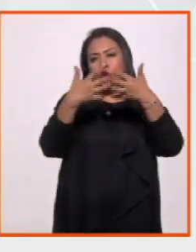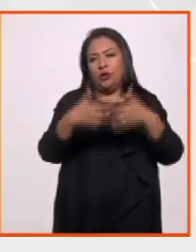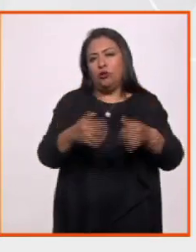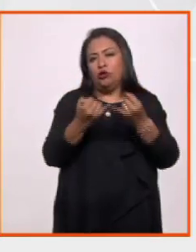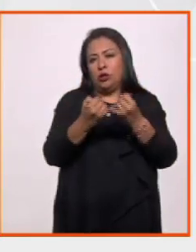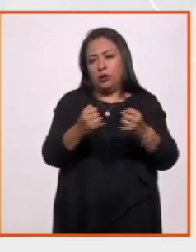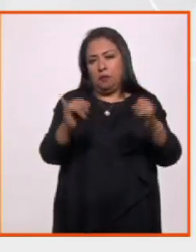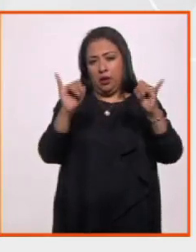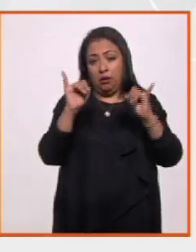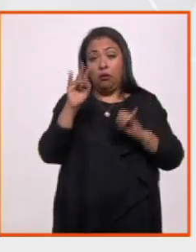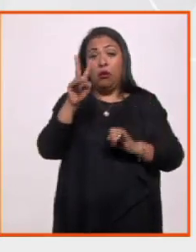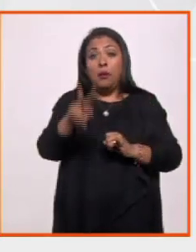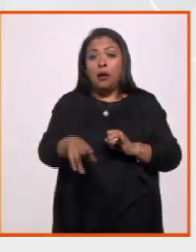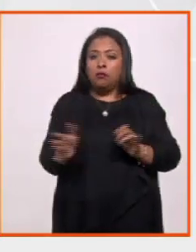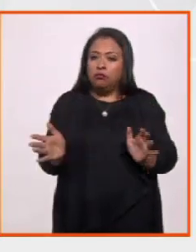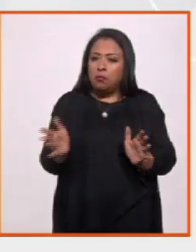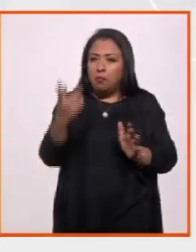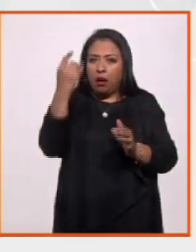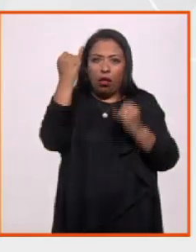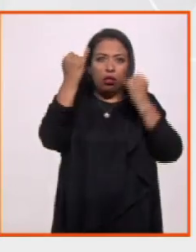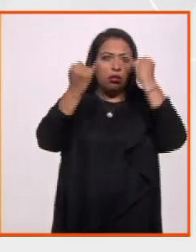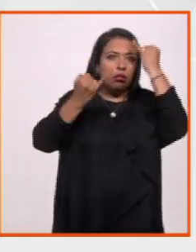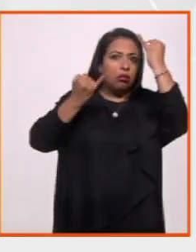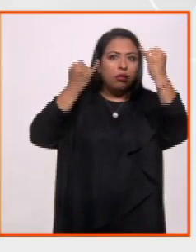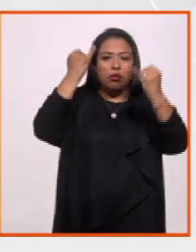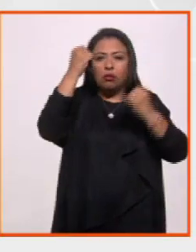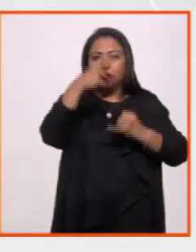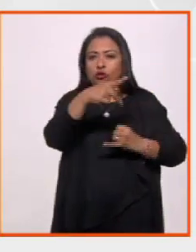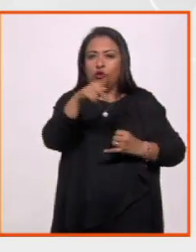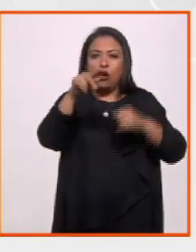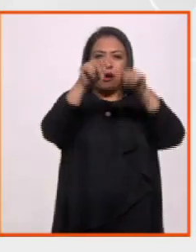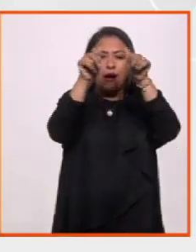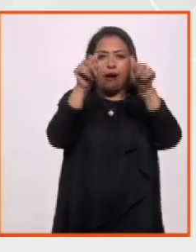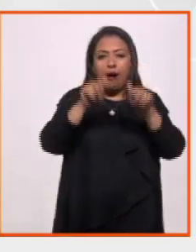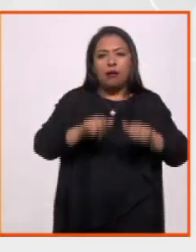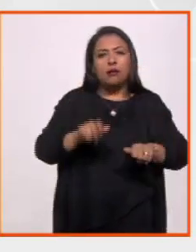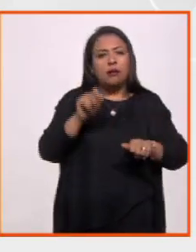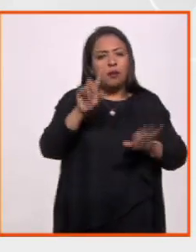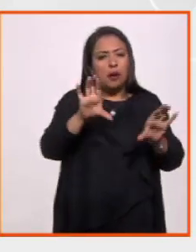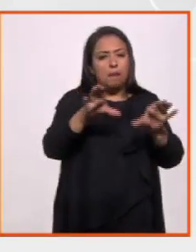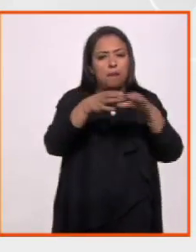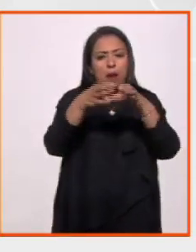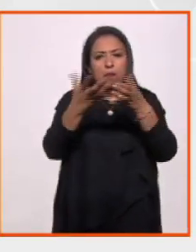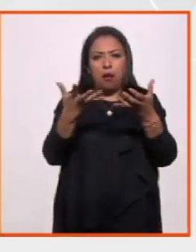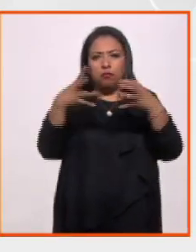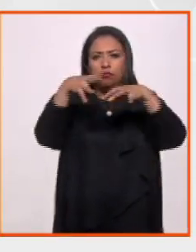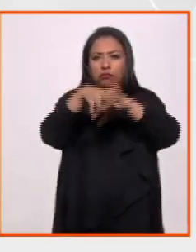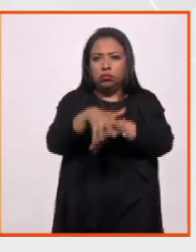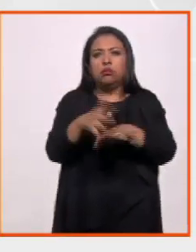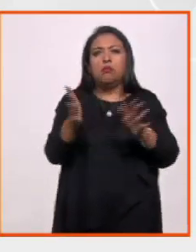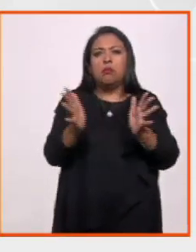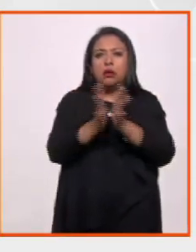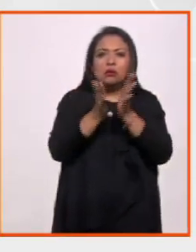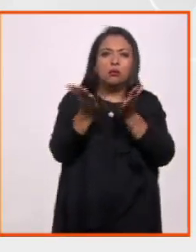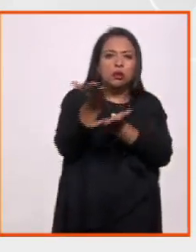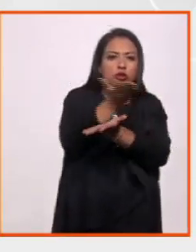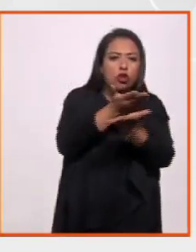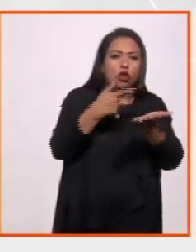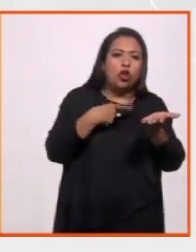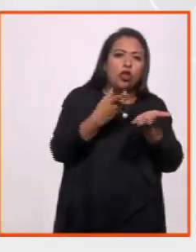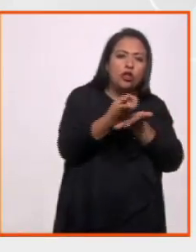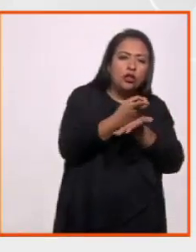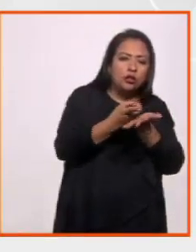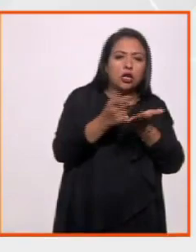general propician la creatividad de los artistas y eso, la multidisciplina, la colaboración entre el diseñador